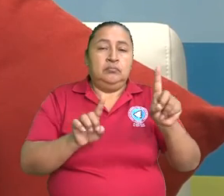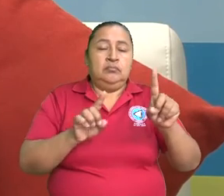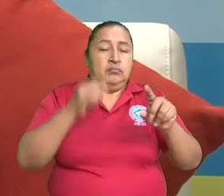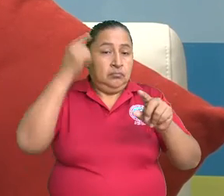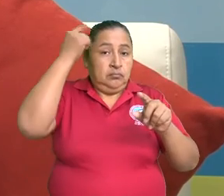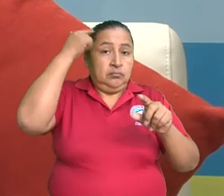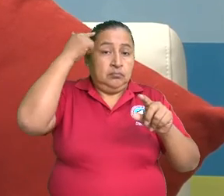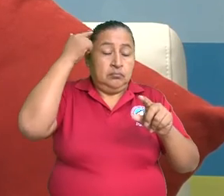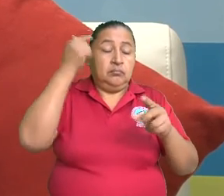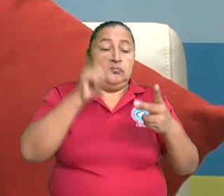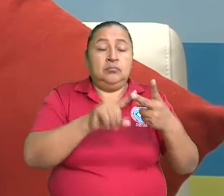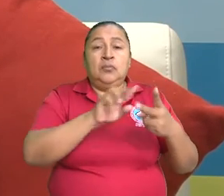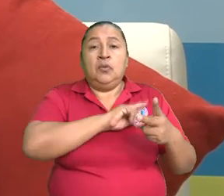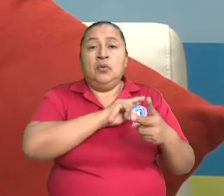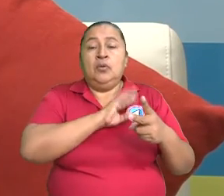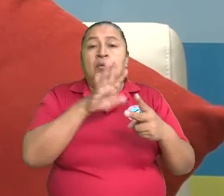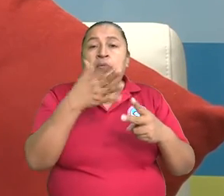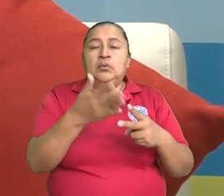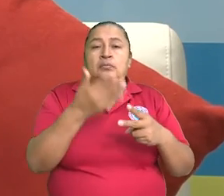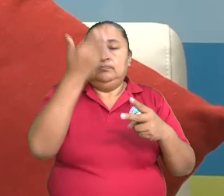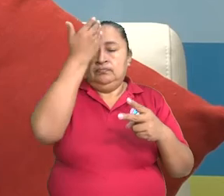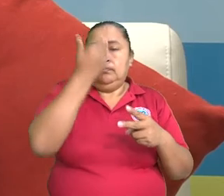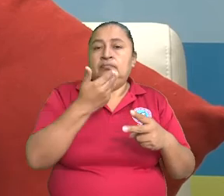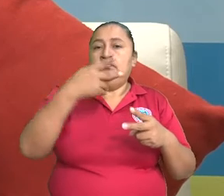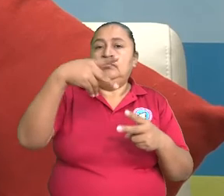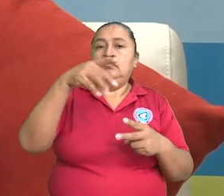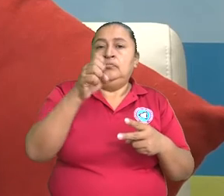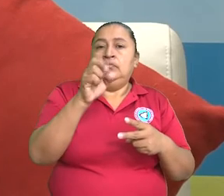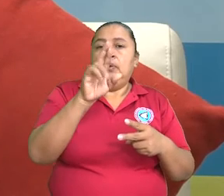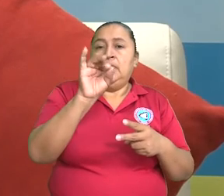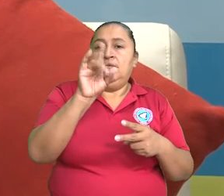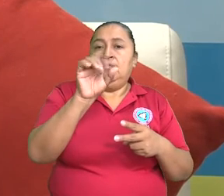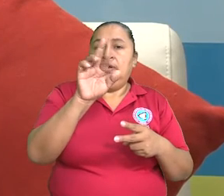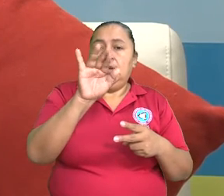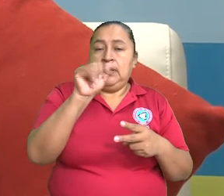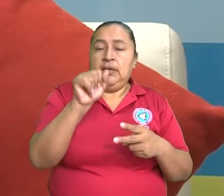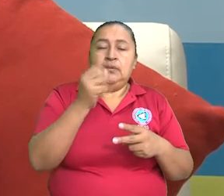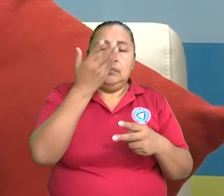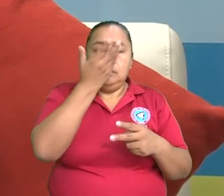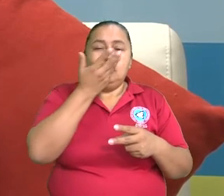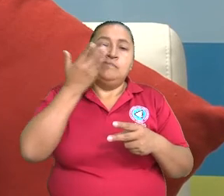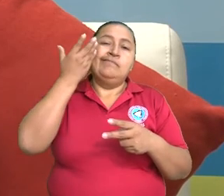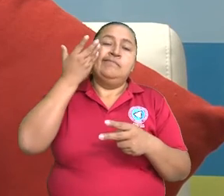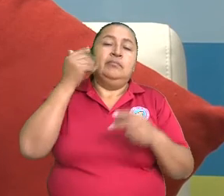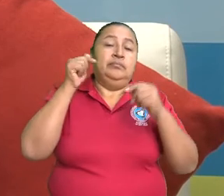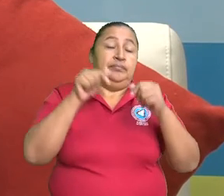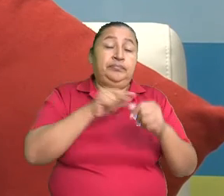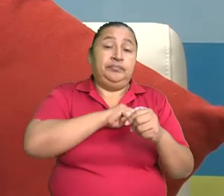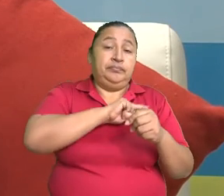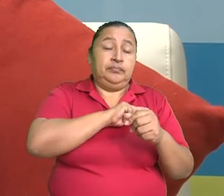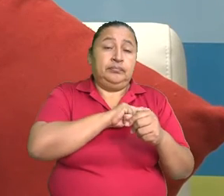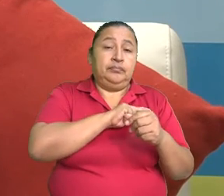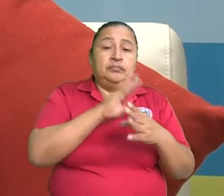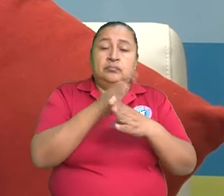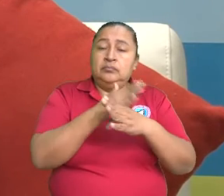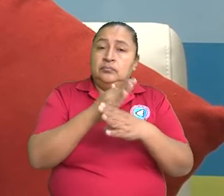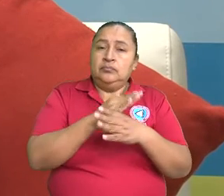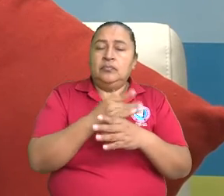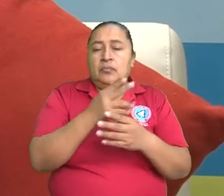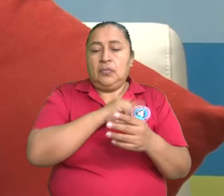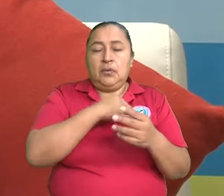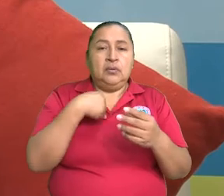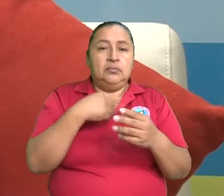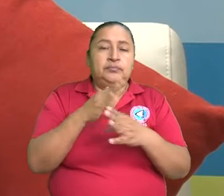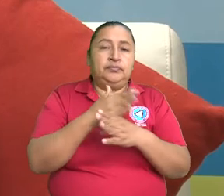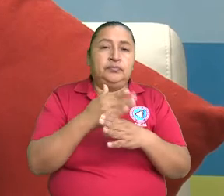del cerebro, y una parálisis facial periférica, que es la que estamos hablando en este momento. ¿Ya? Que, pues, para hacer una diferencia